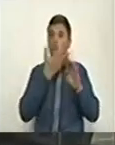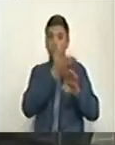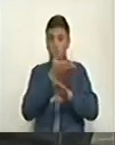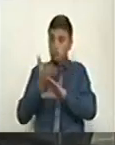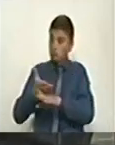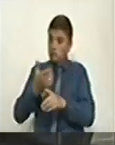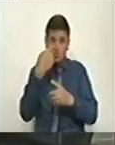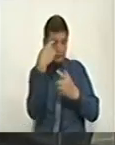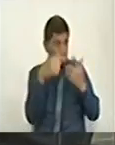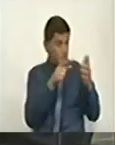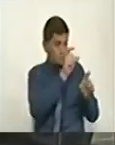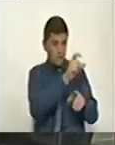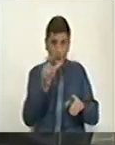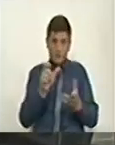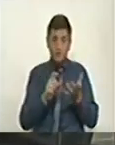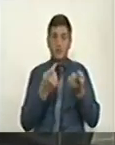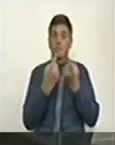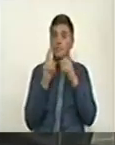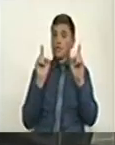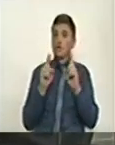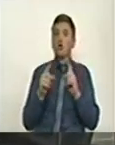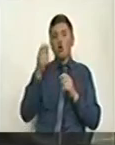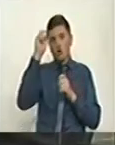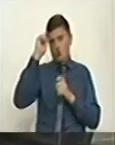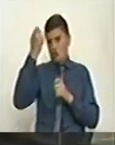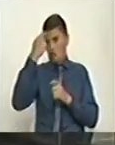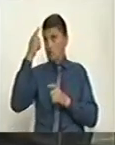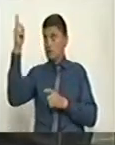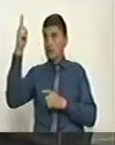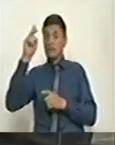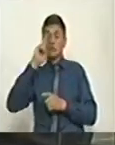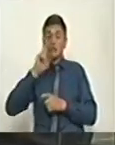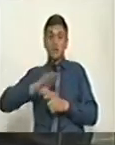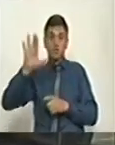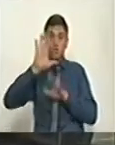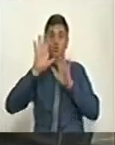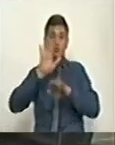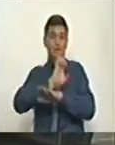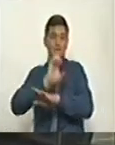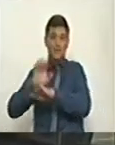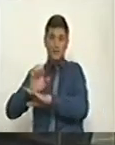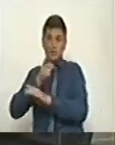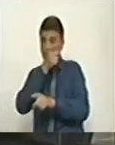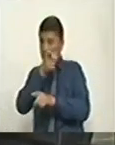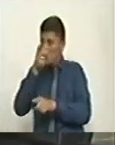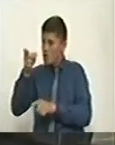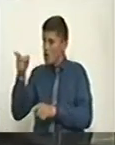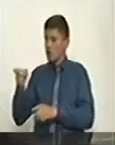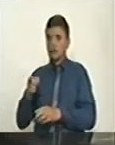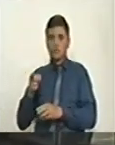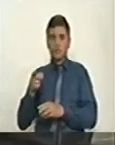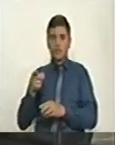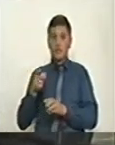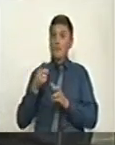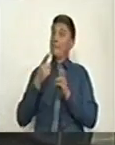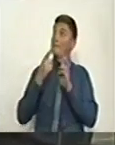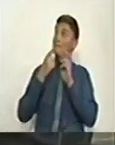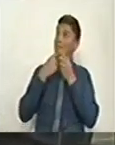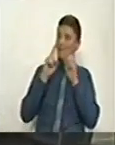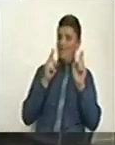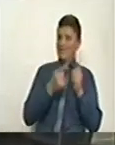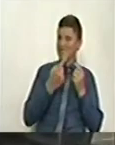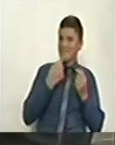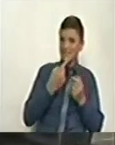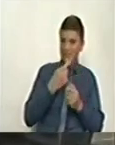miembros. El Gobierno Nacional, de las entidades señaladas, no obstante, sigue